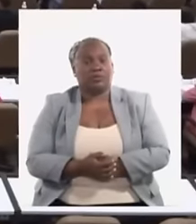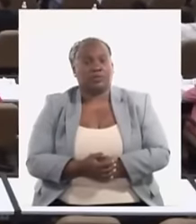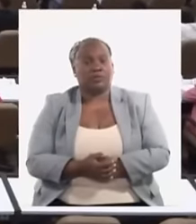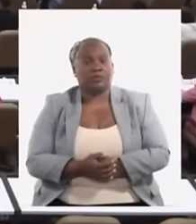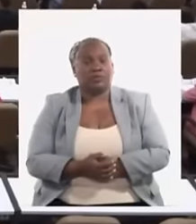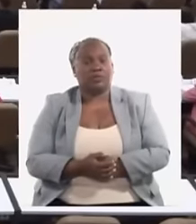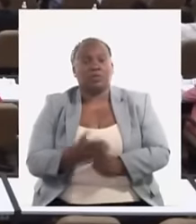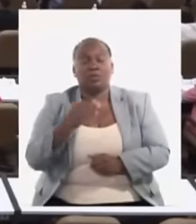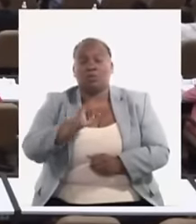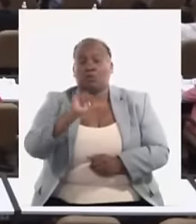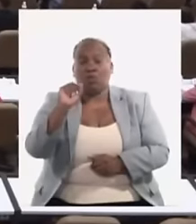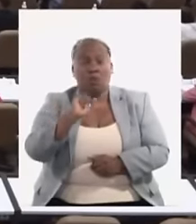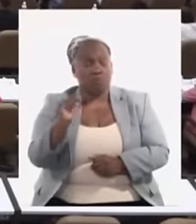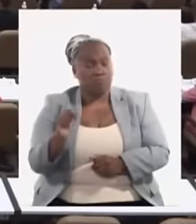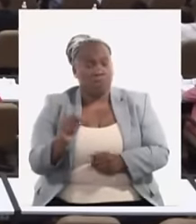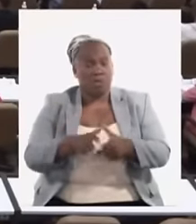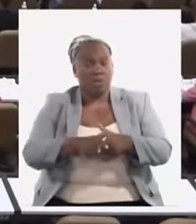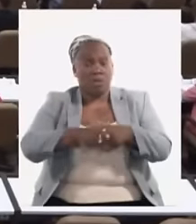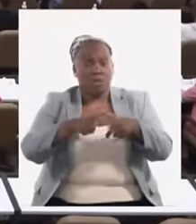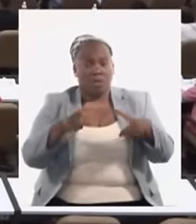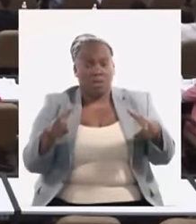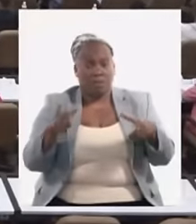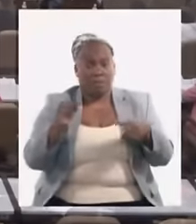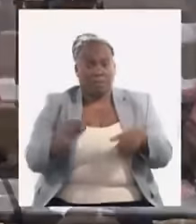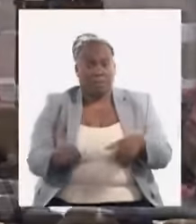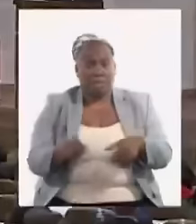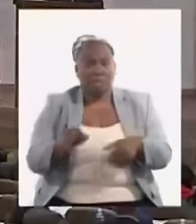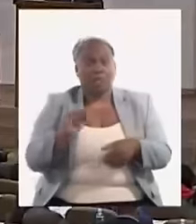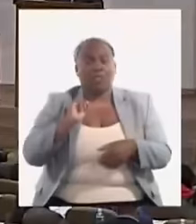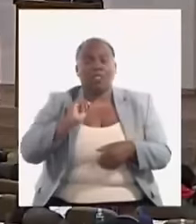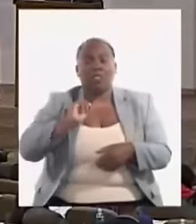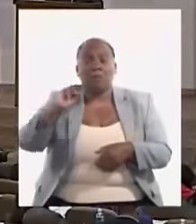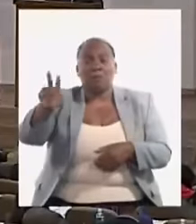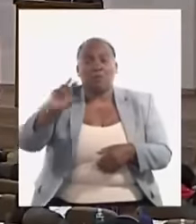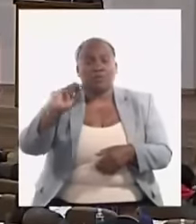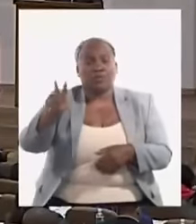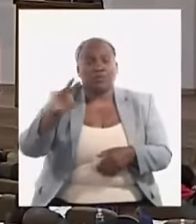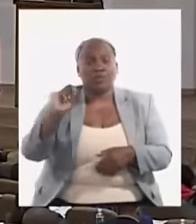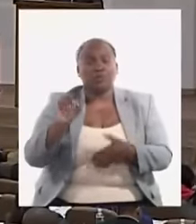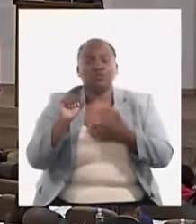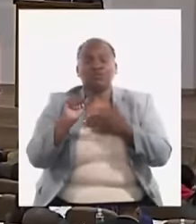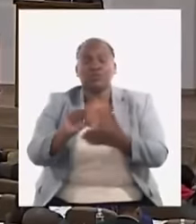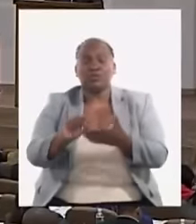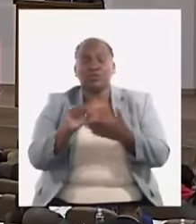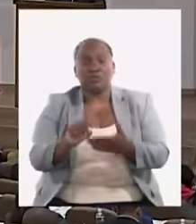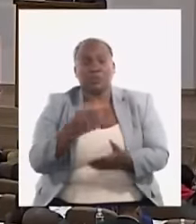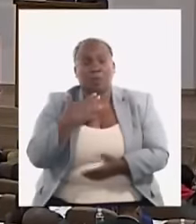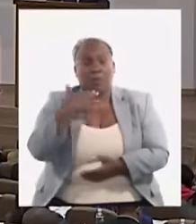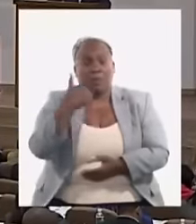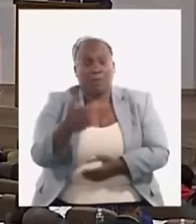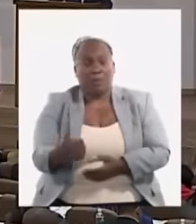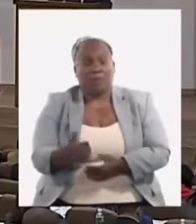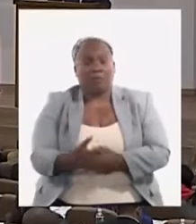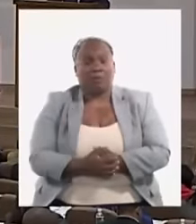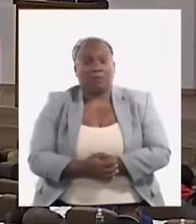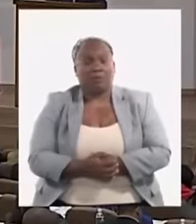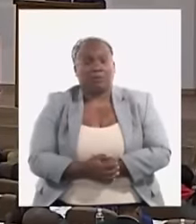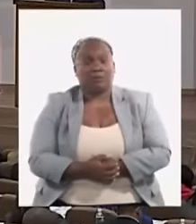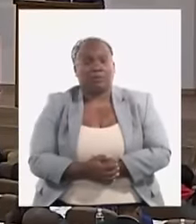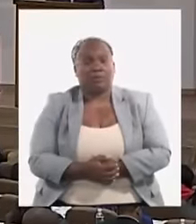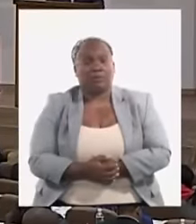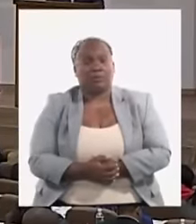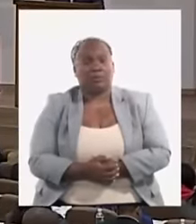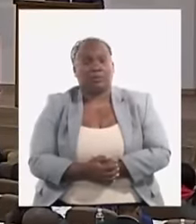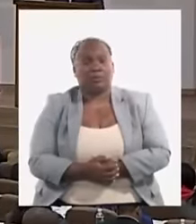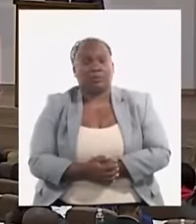se logra el incremento y diversificación de las exportaciones de bienes y servicios aprovechando todas las potencialidades